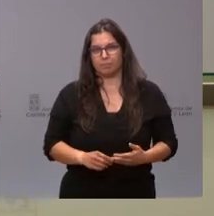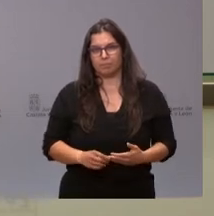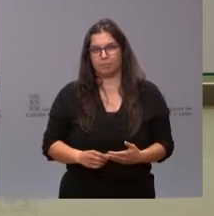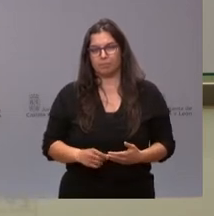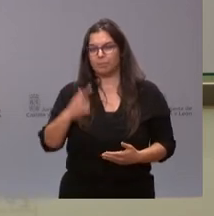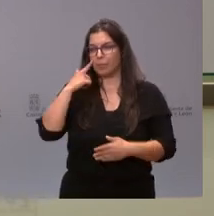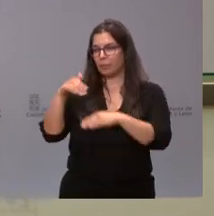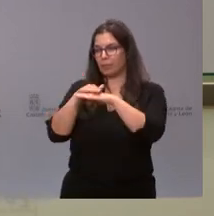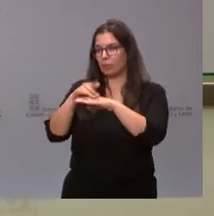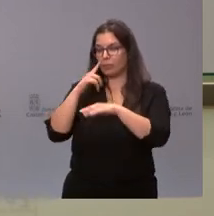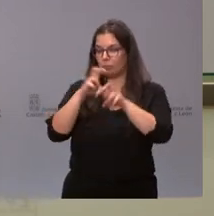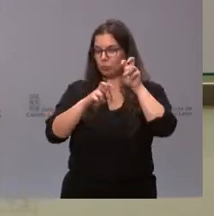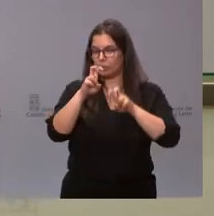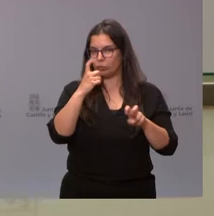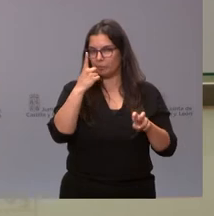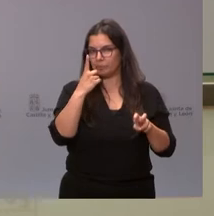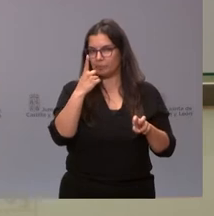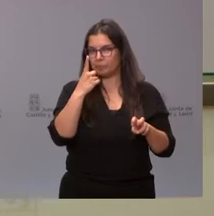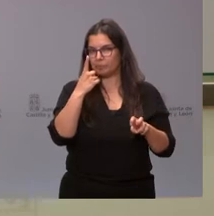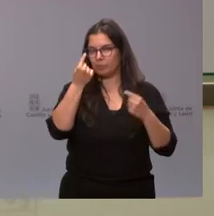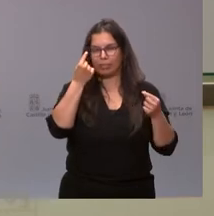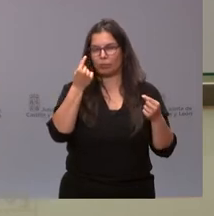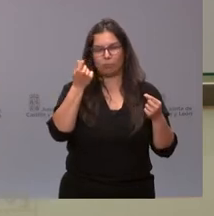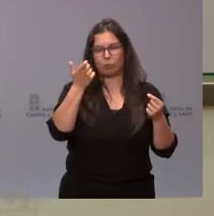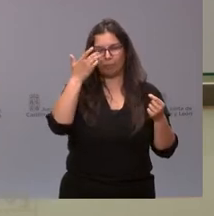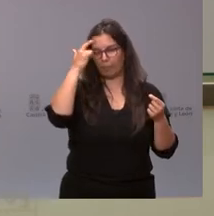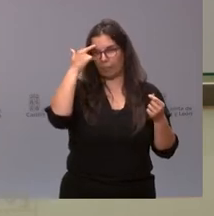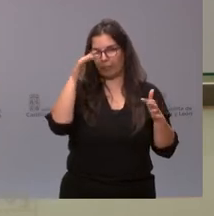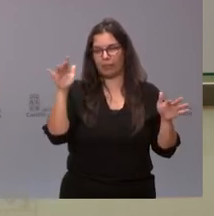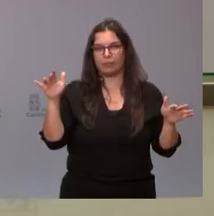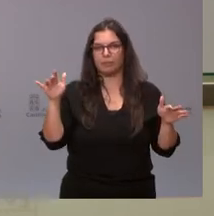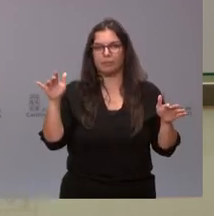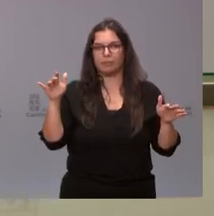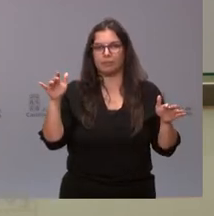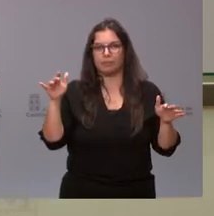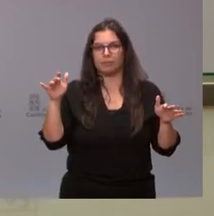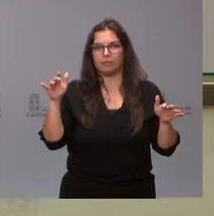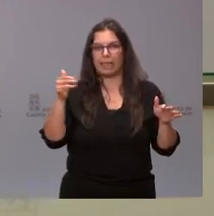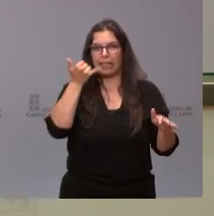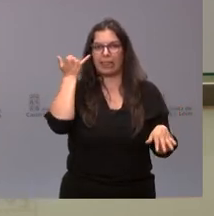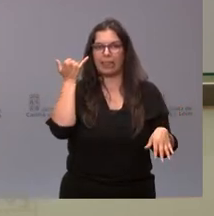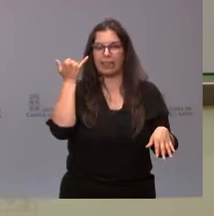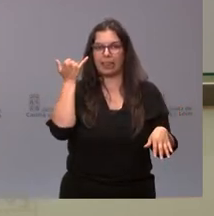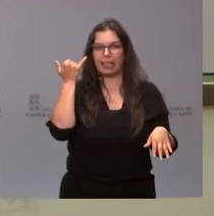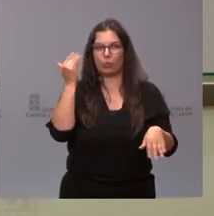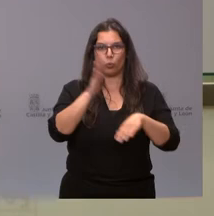Perdón, me estaba fijando en una cosa que me he despistado y que veo que es culpa solo mía.